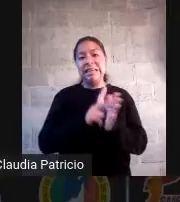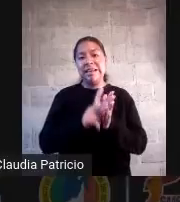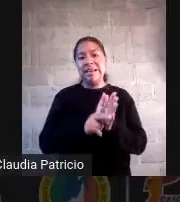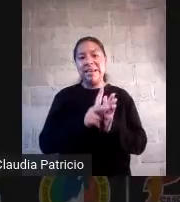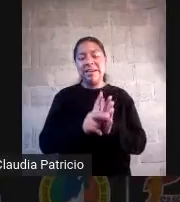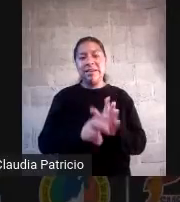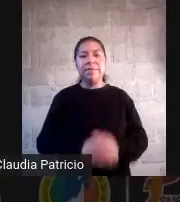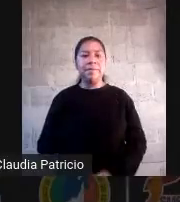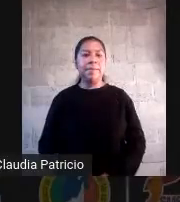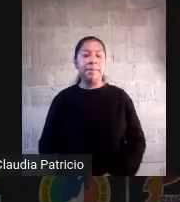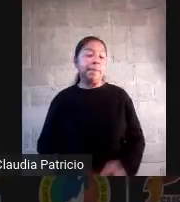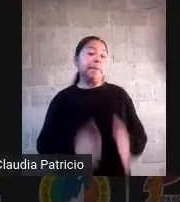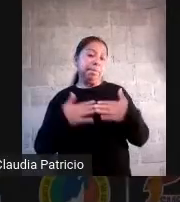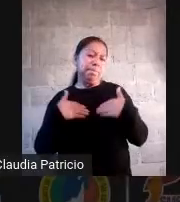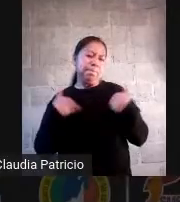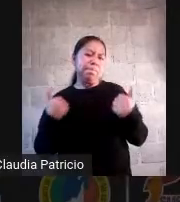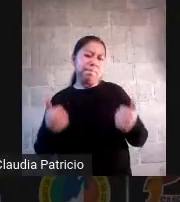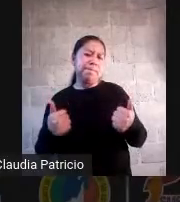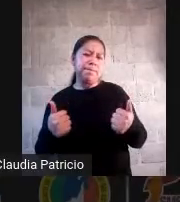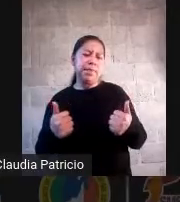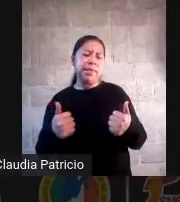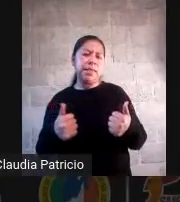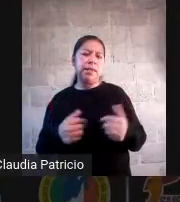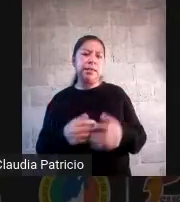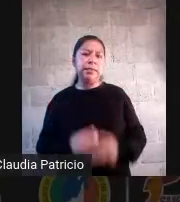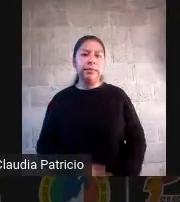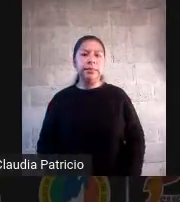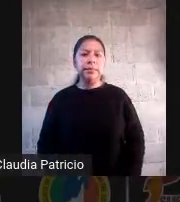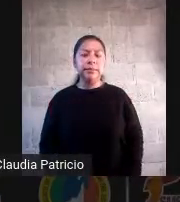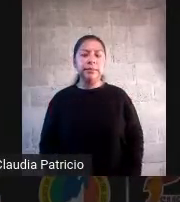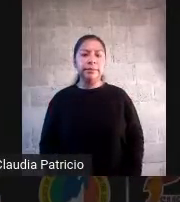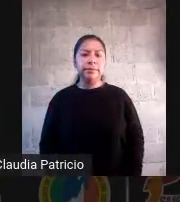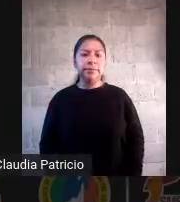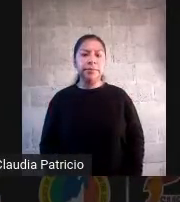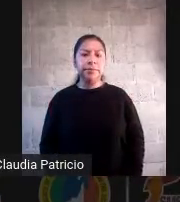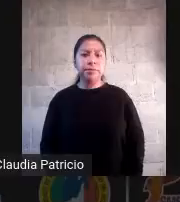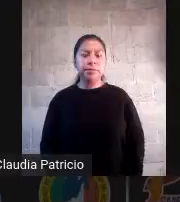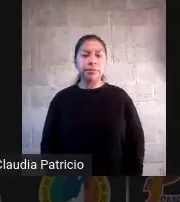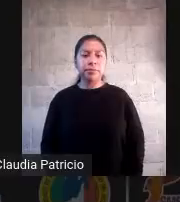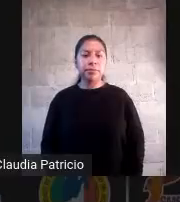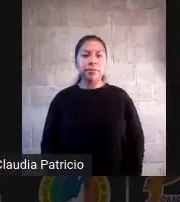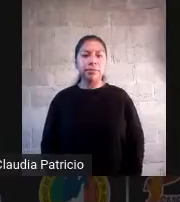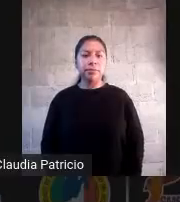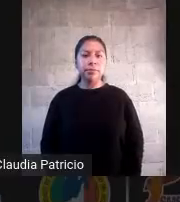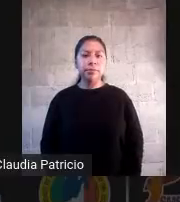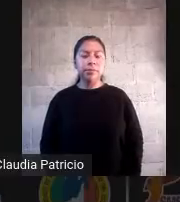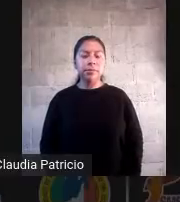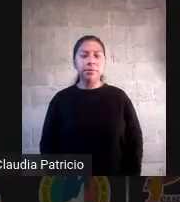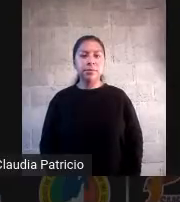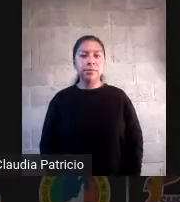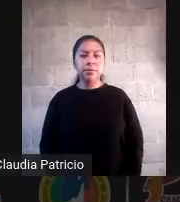se entiende que este esta estrategia didáctica de